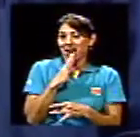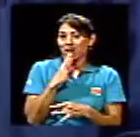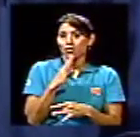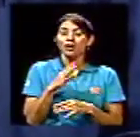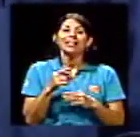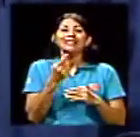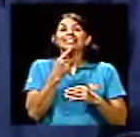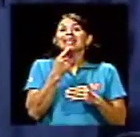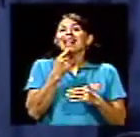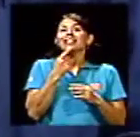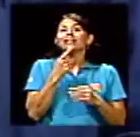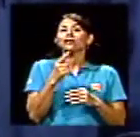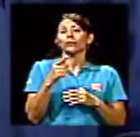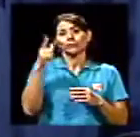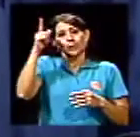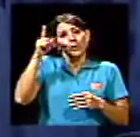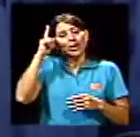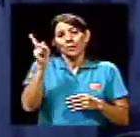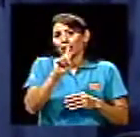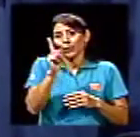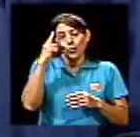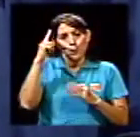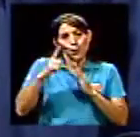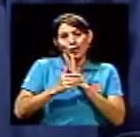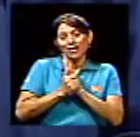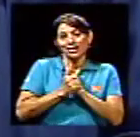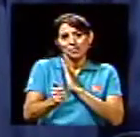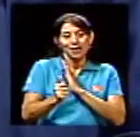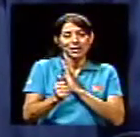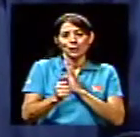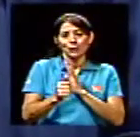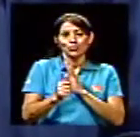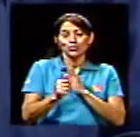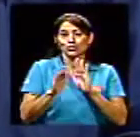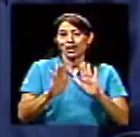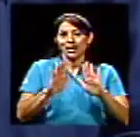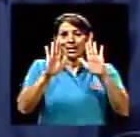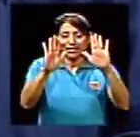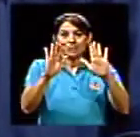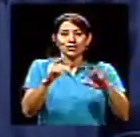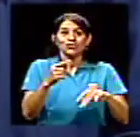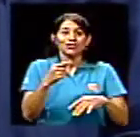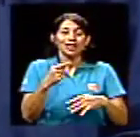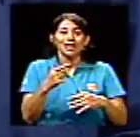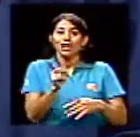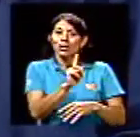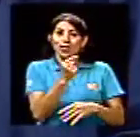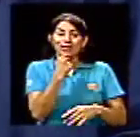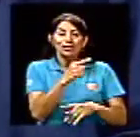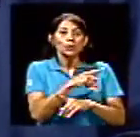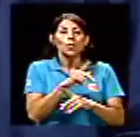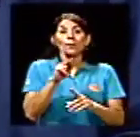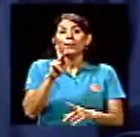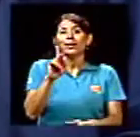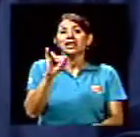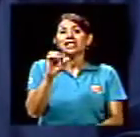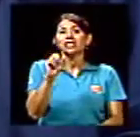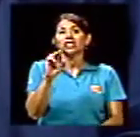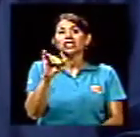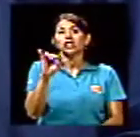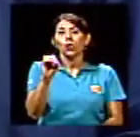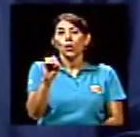como Kisho u otros, que son los expertos, grandes expertos en mostreo, los grandes maestros. Y entonces, que a Kisho usted hablaba de